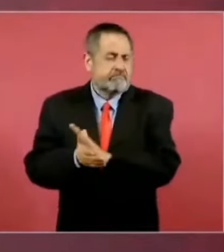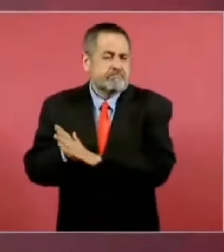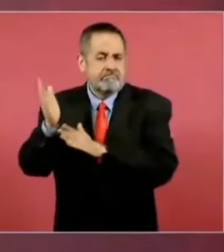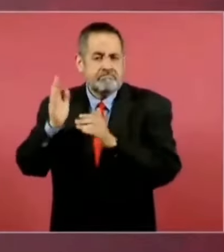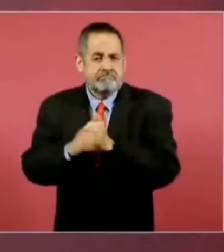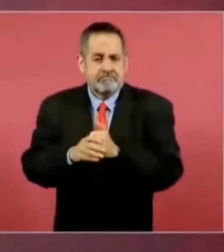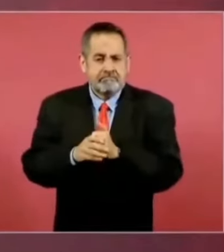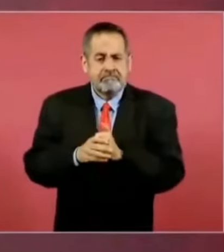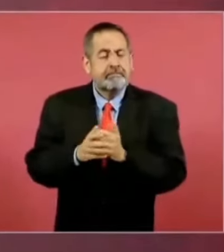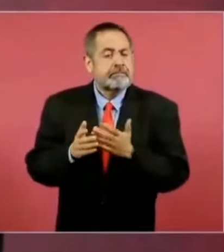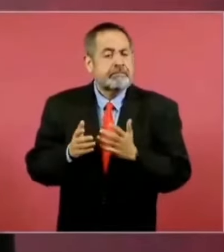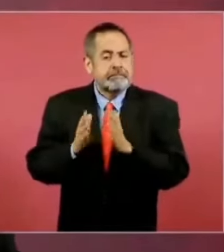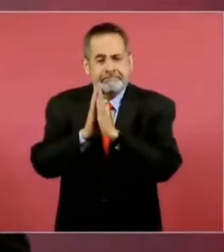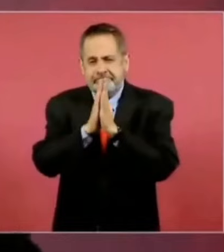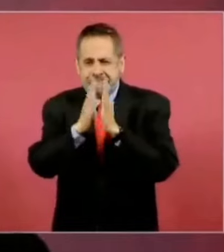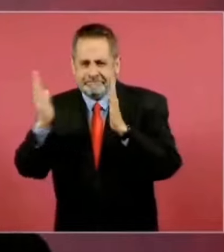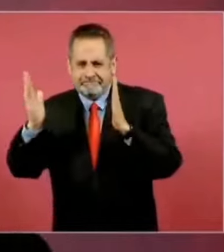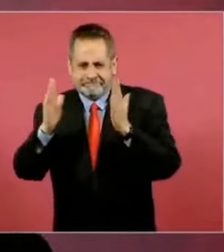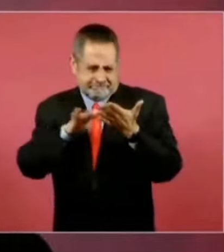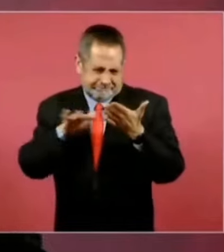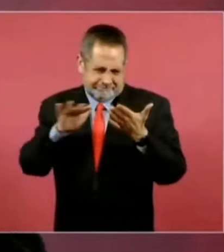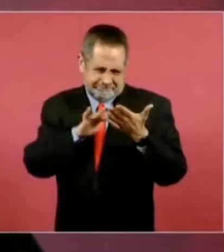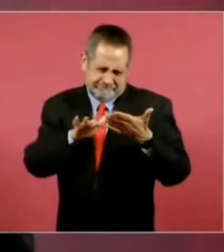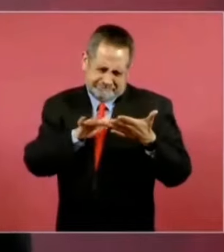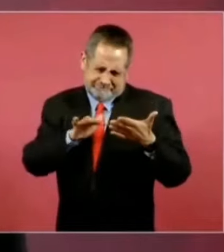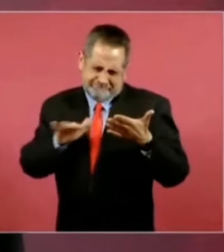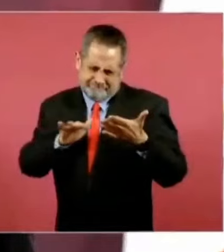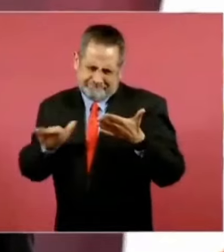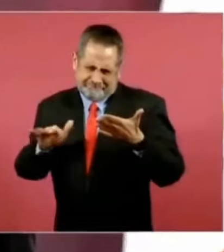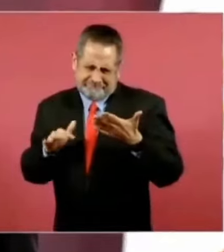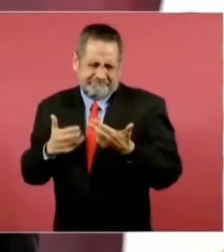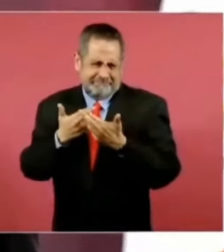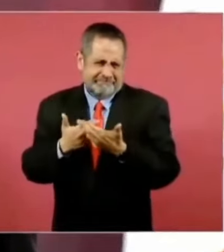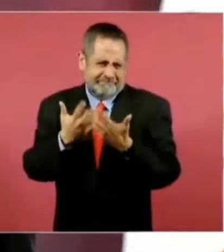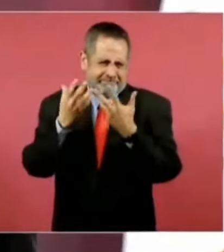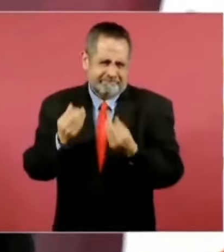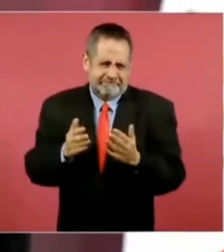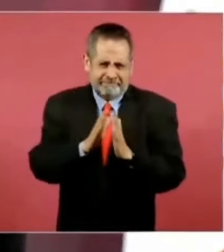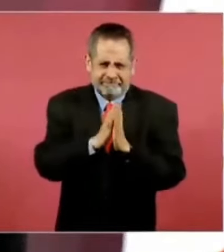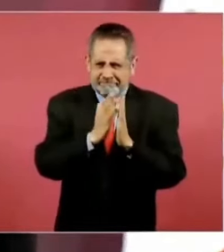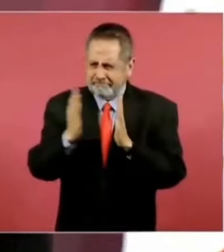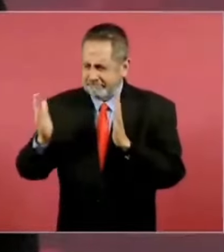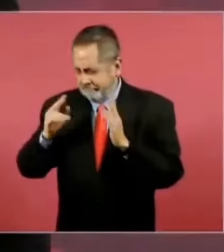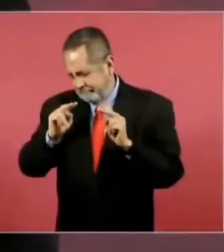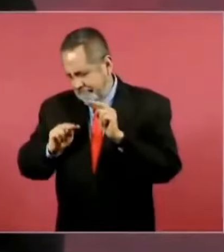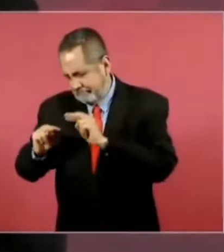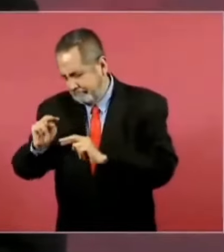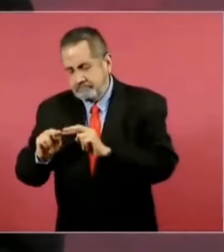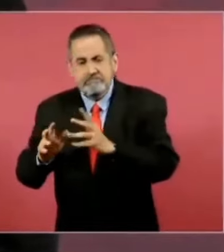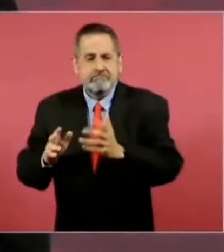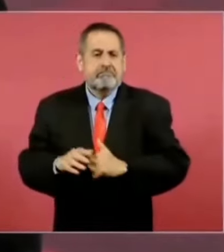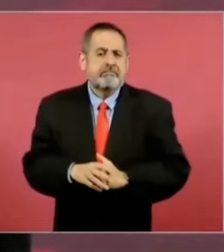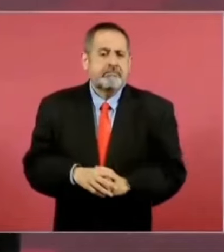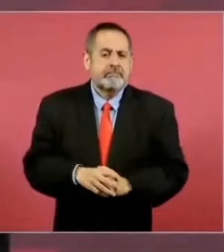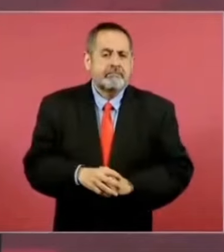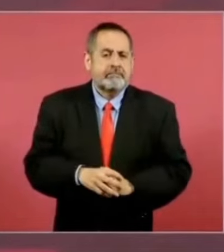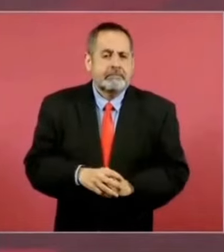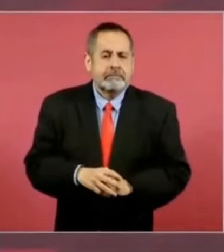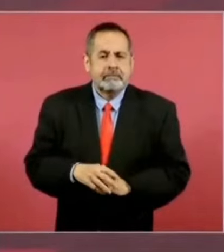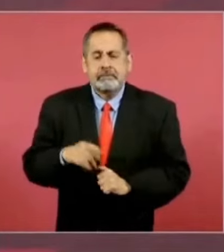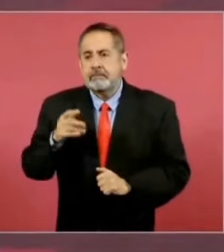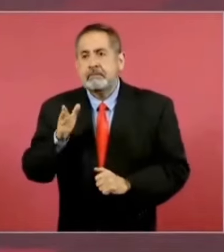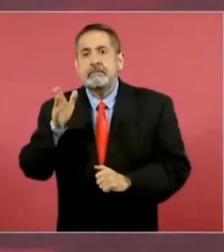bibliografía amplia, también para no andar en